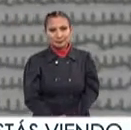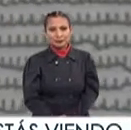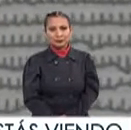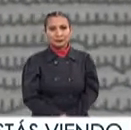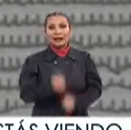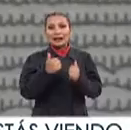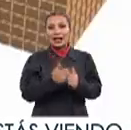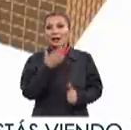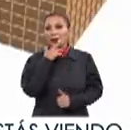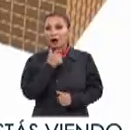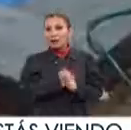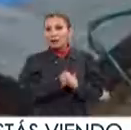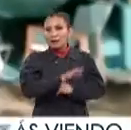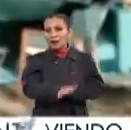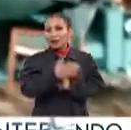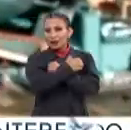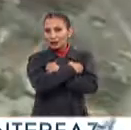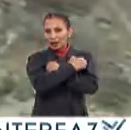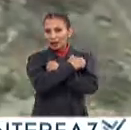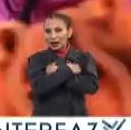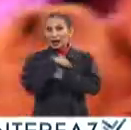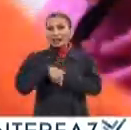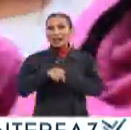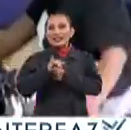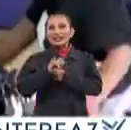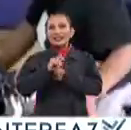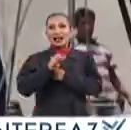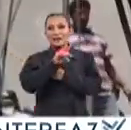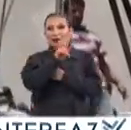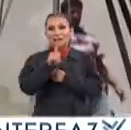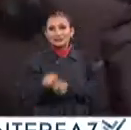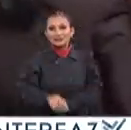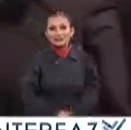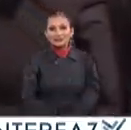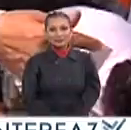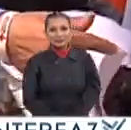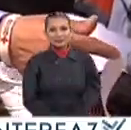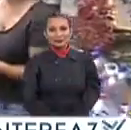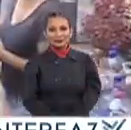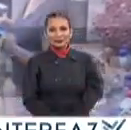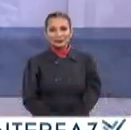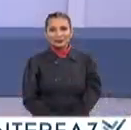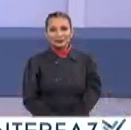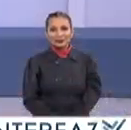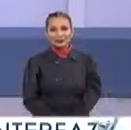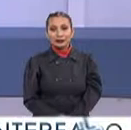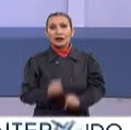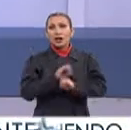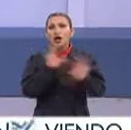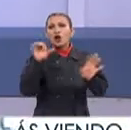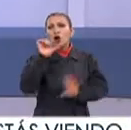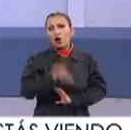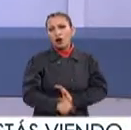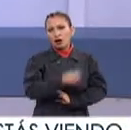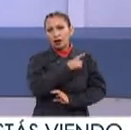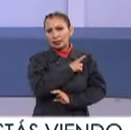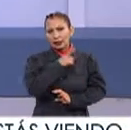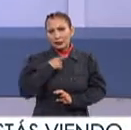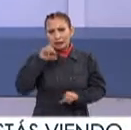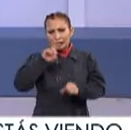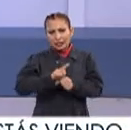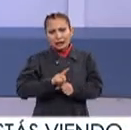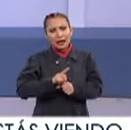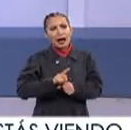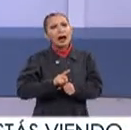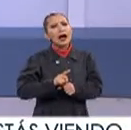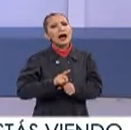Quédate con lo mejor de la información en educación Estás en Interfaz Así es, y hoy debe ser un especial día